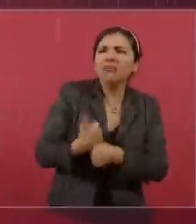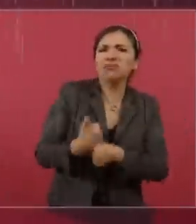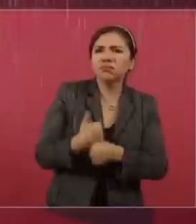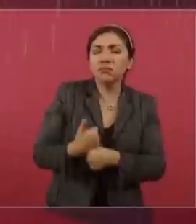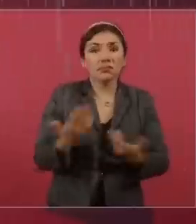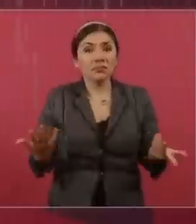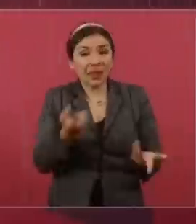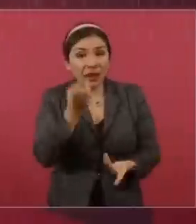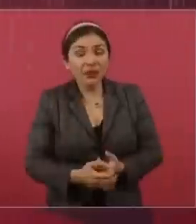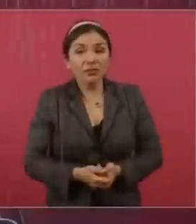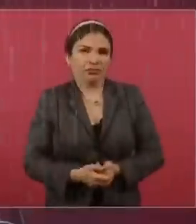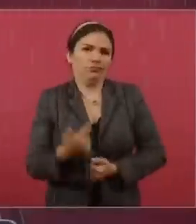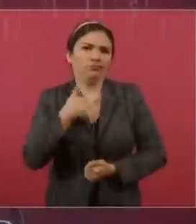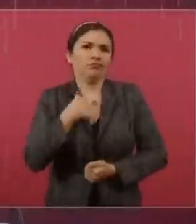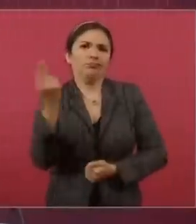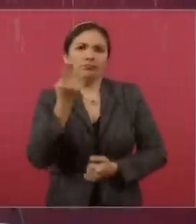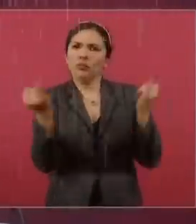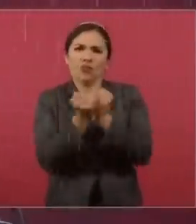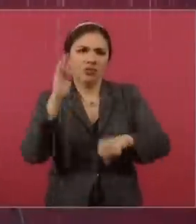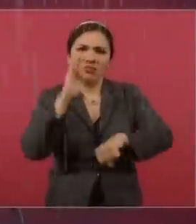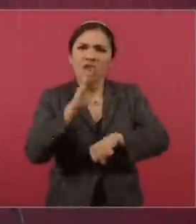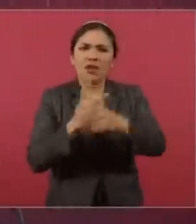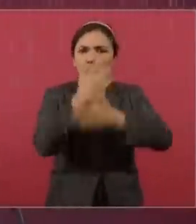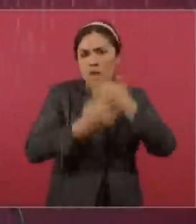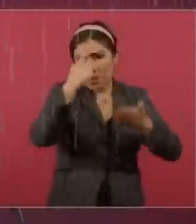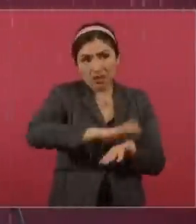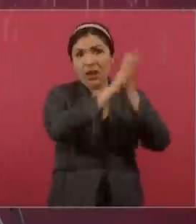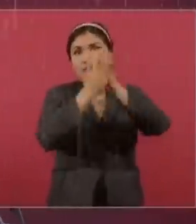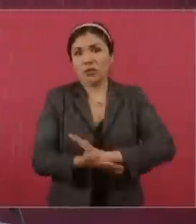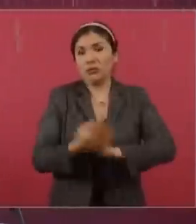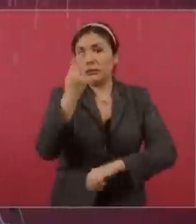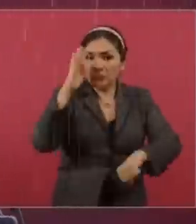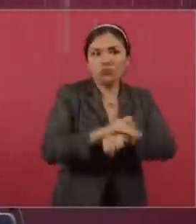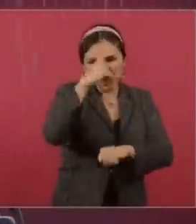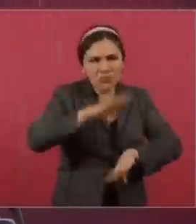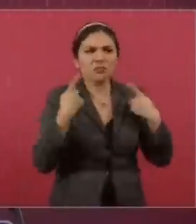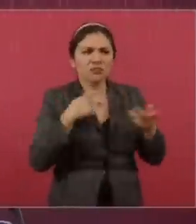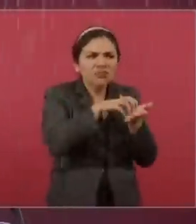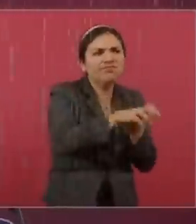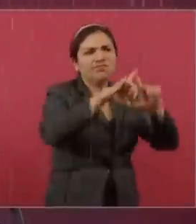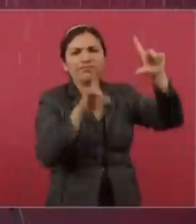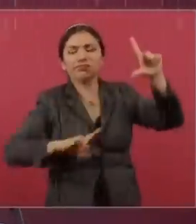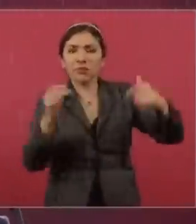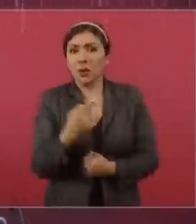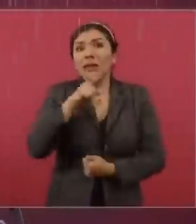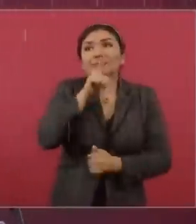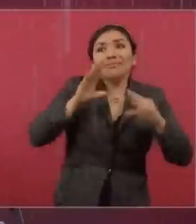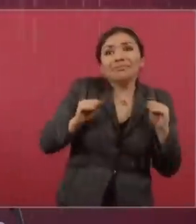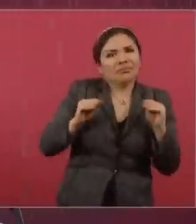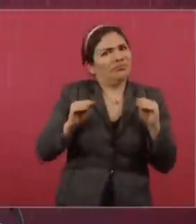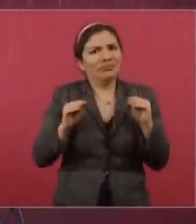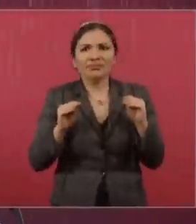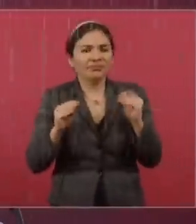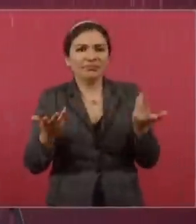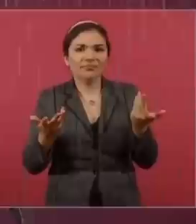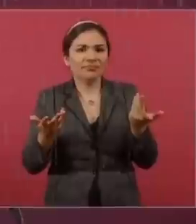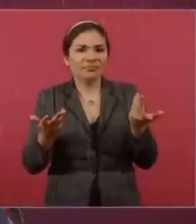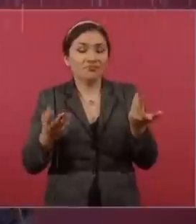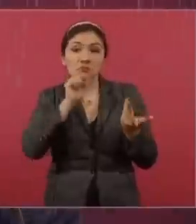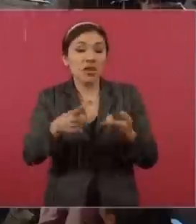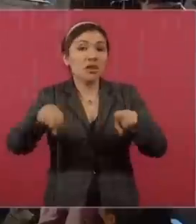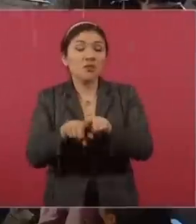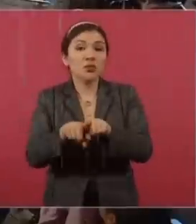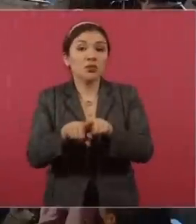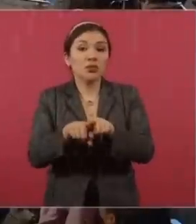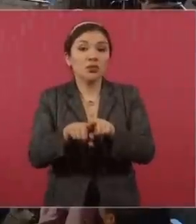Entonces, ¿cómo no voy a defender el proyecto de transformación si es defender a la mayoría del pueblo? ¿Cómo voy a quedar callado? Eso es lo mismo